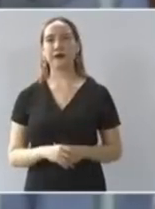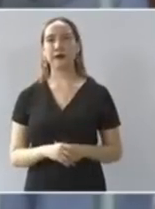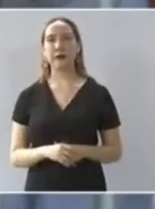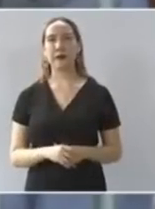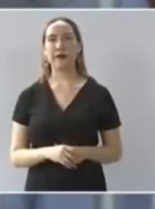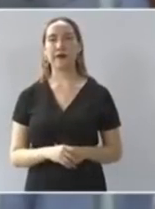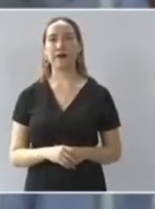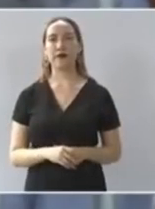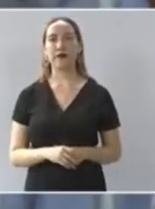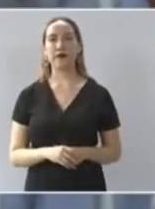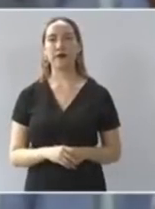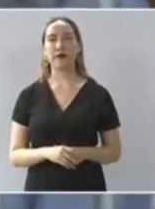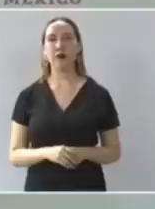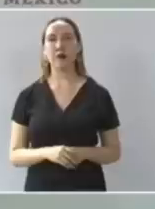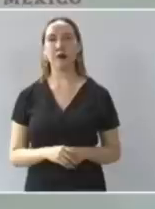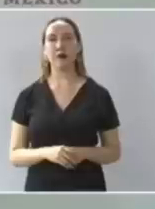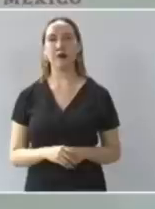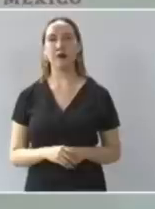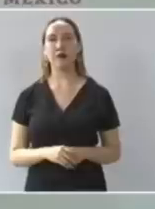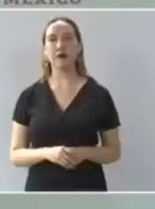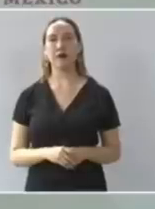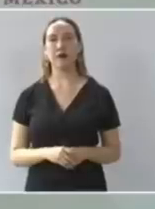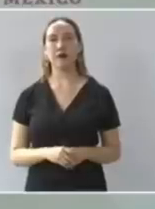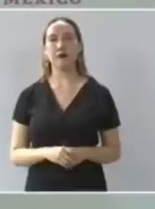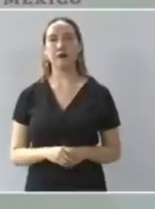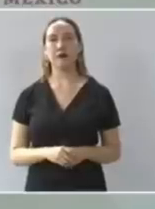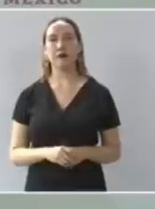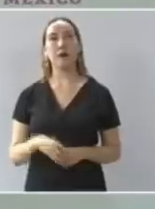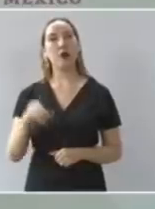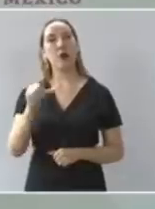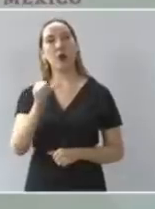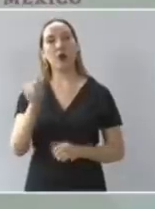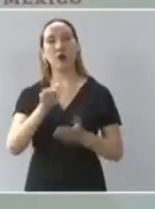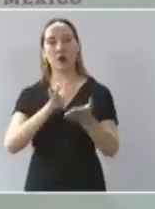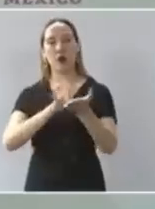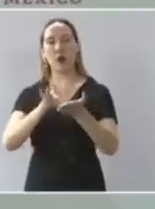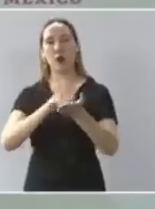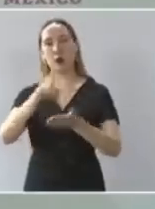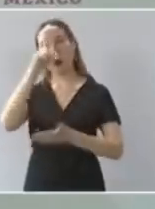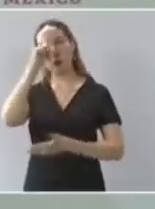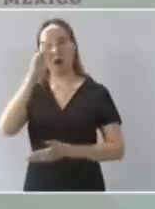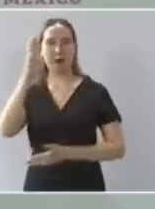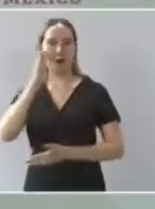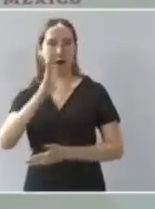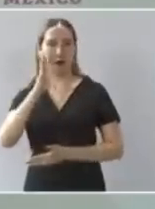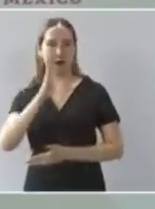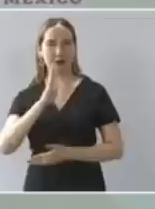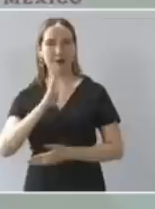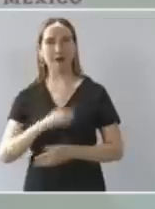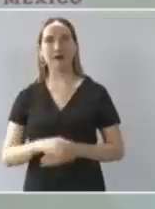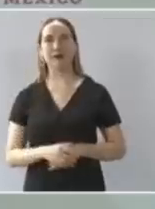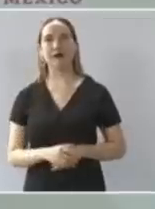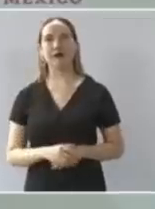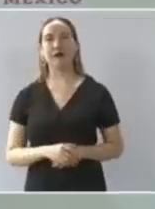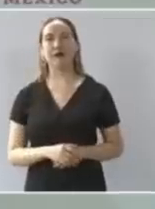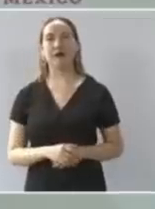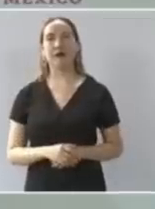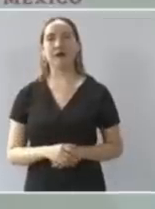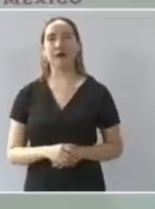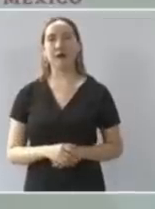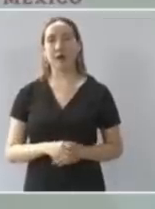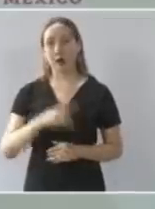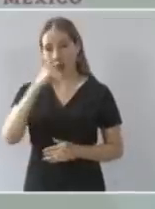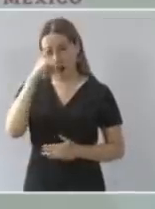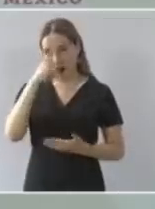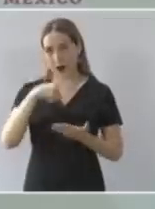y vamos a continuar con el programa de becas estoy pensando que se va a ampliar